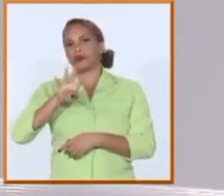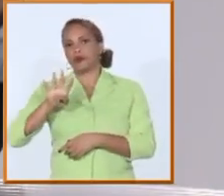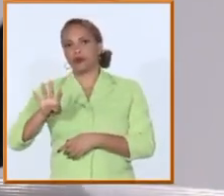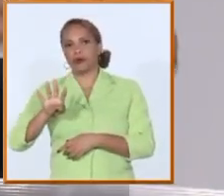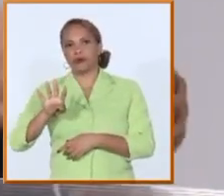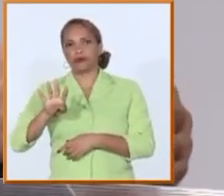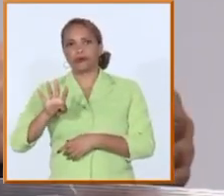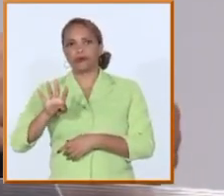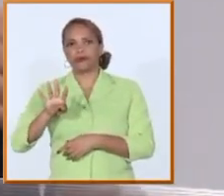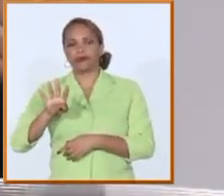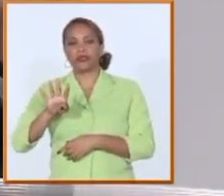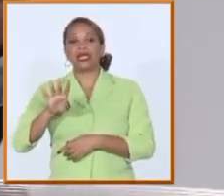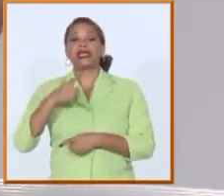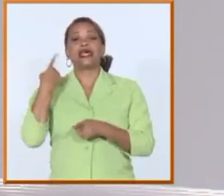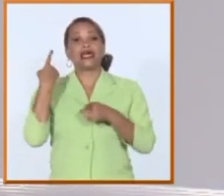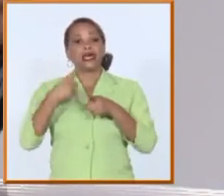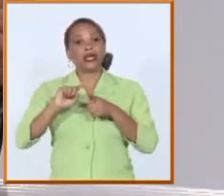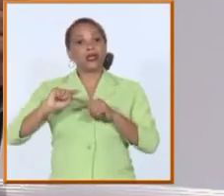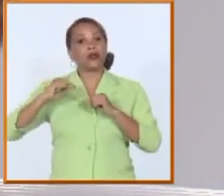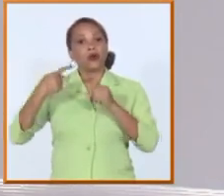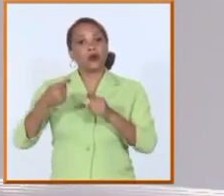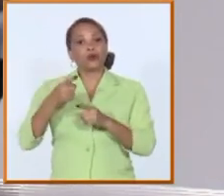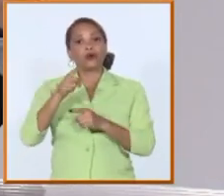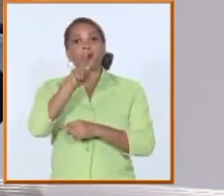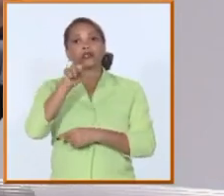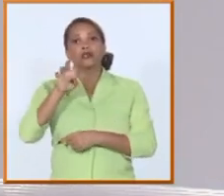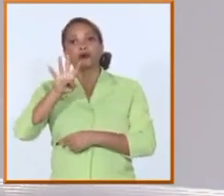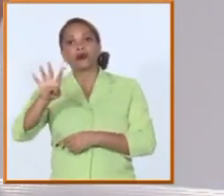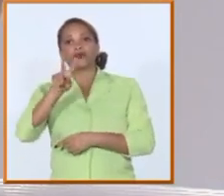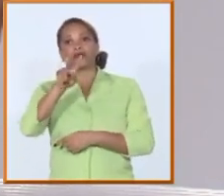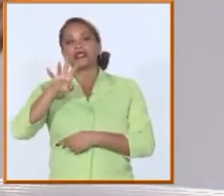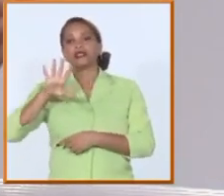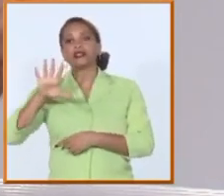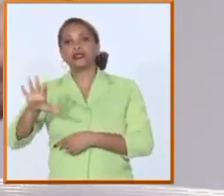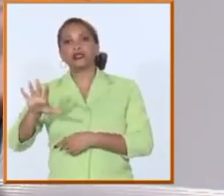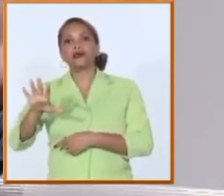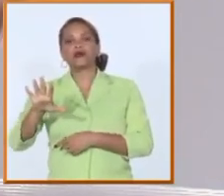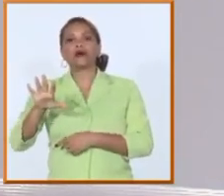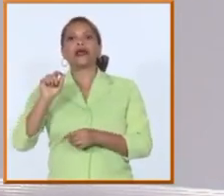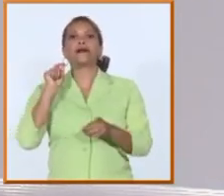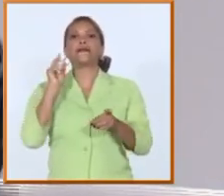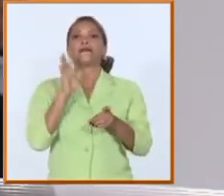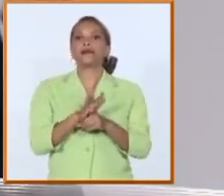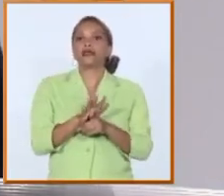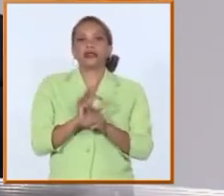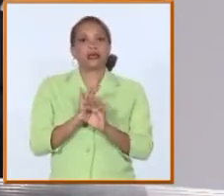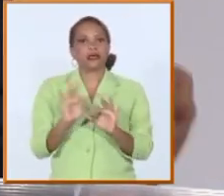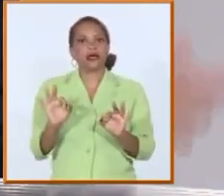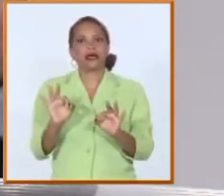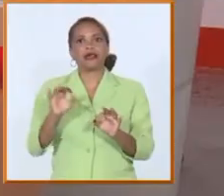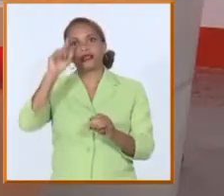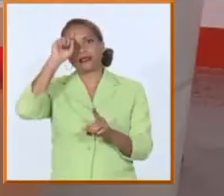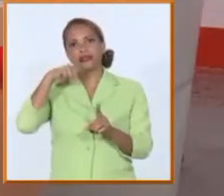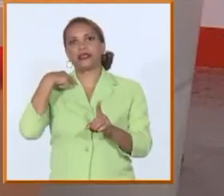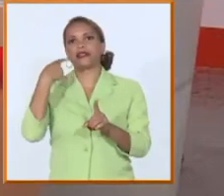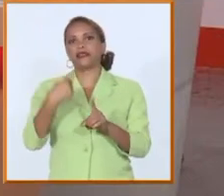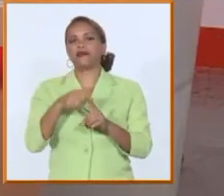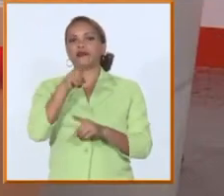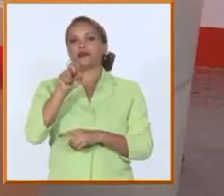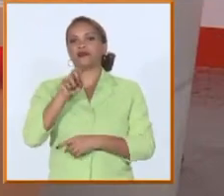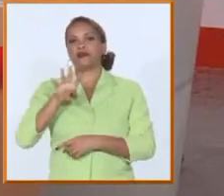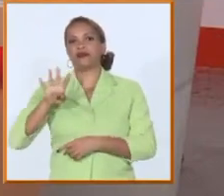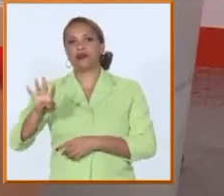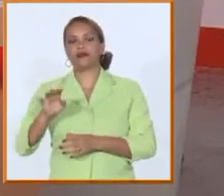y el curso 24-25 comienza como se espera como es lógico en septiembre de 2024